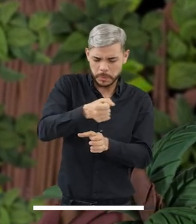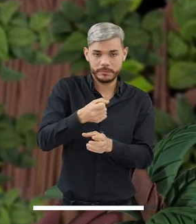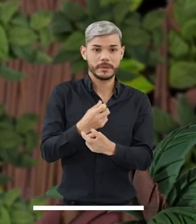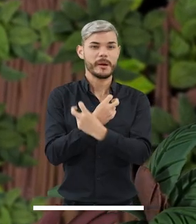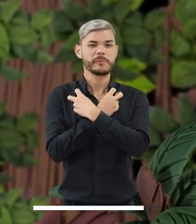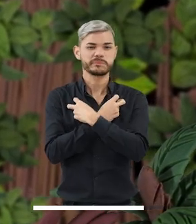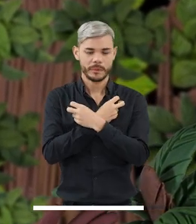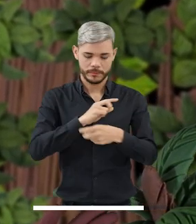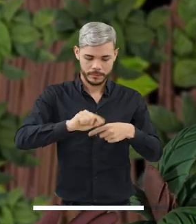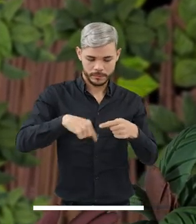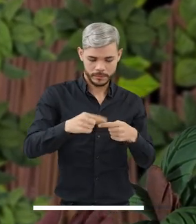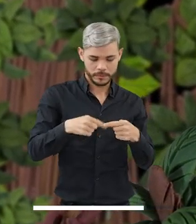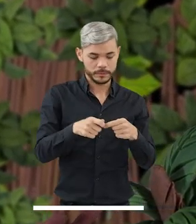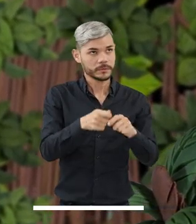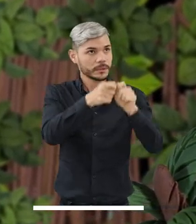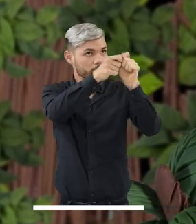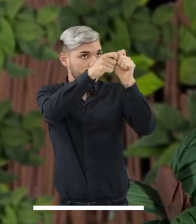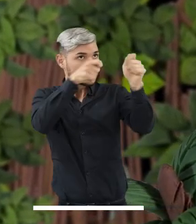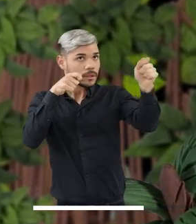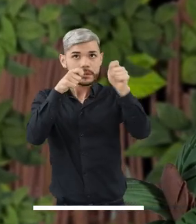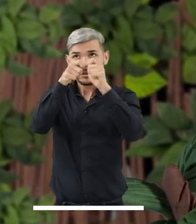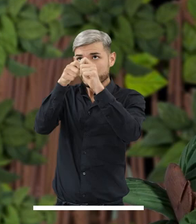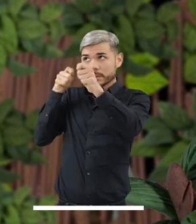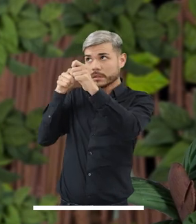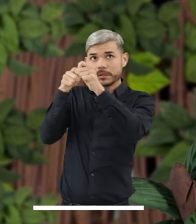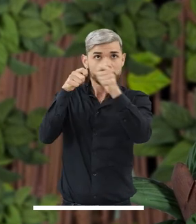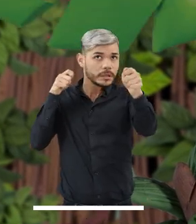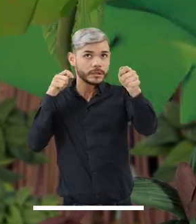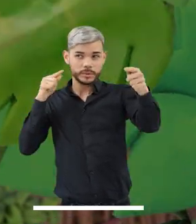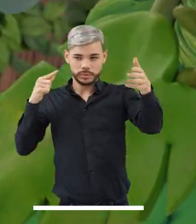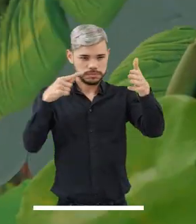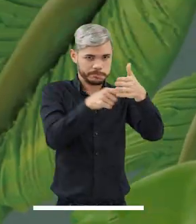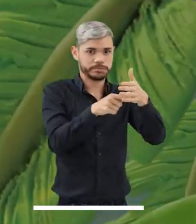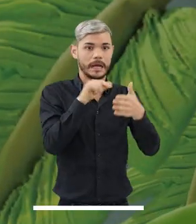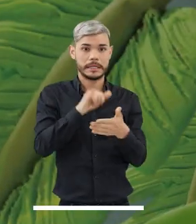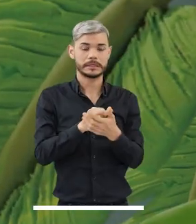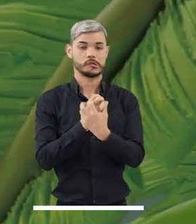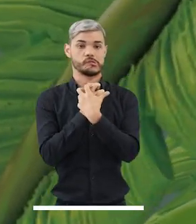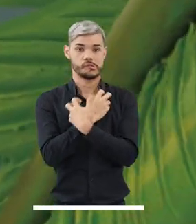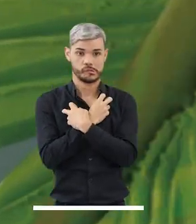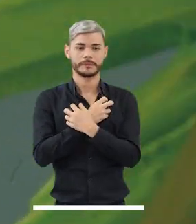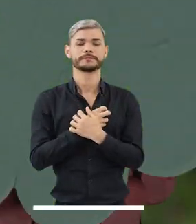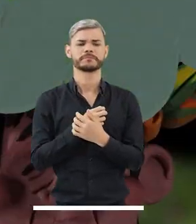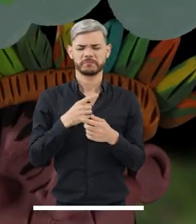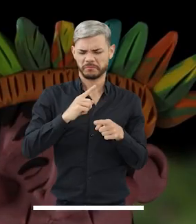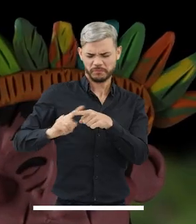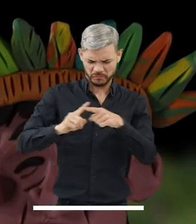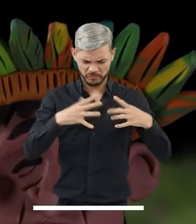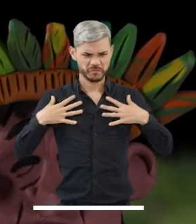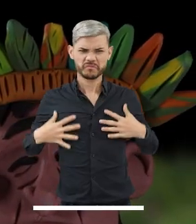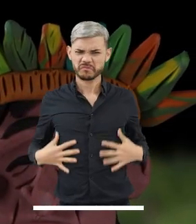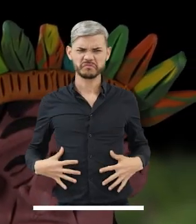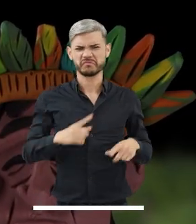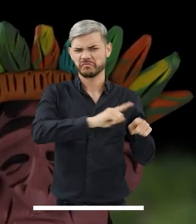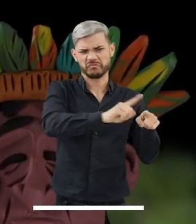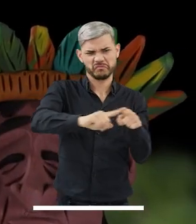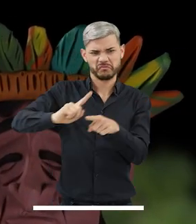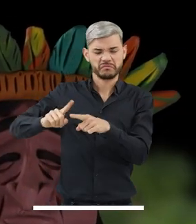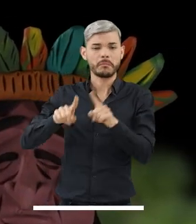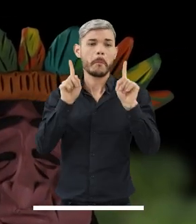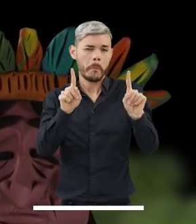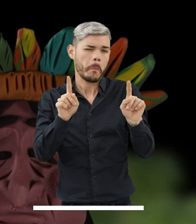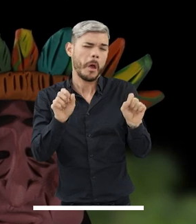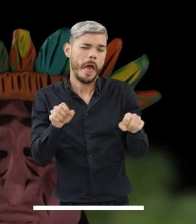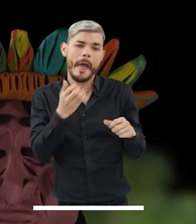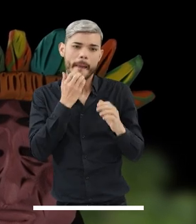el curare, veneno utilizado en los dardos de las cerbatanas por los cazadores. Su atuendo y pertenencias varían de una